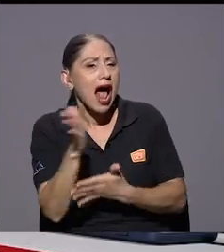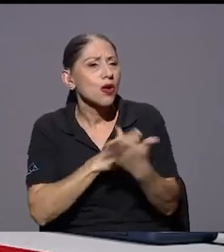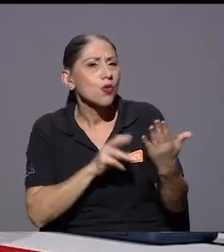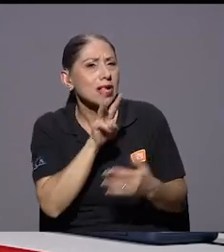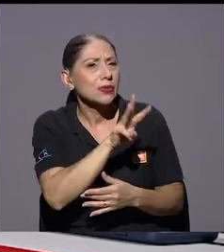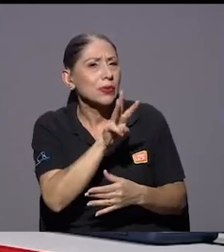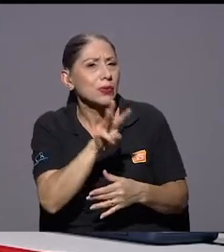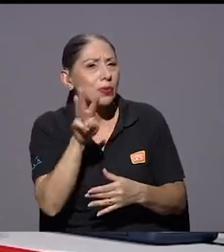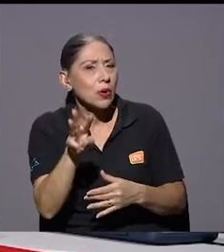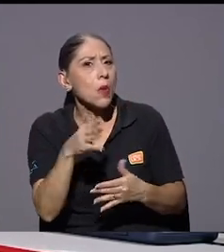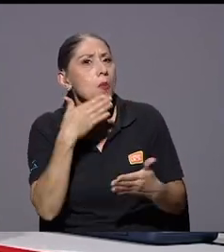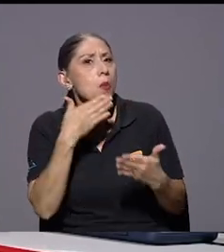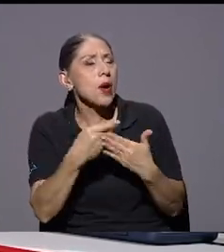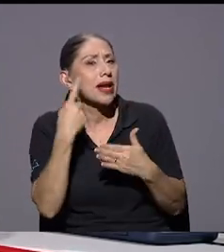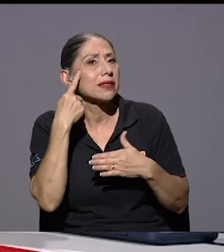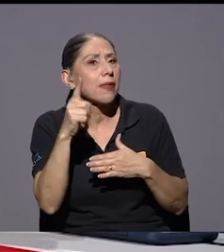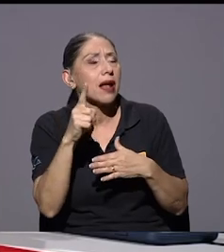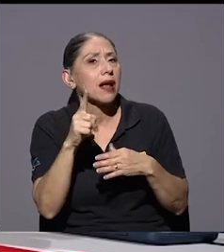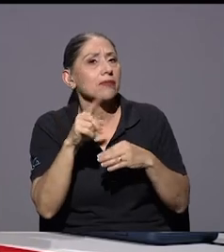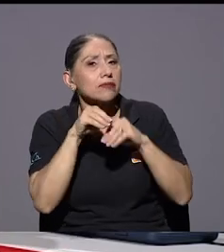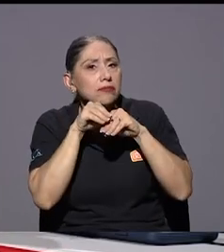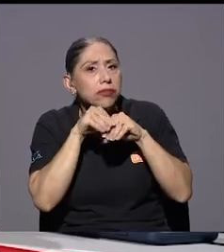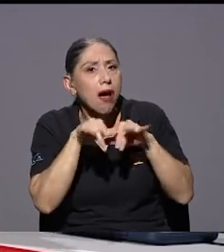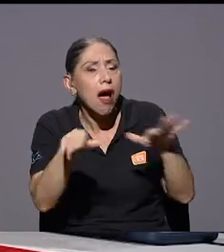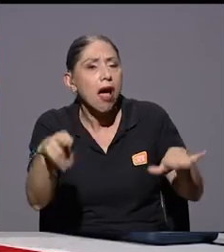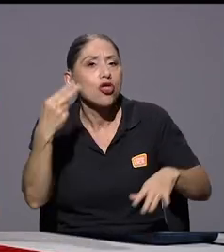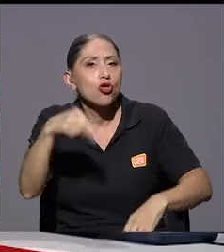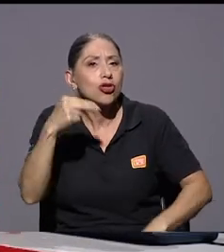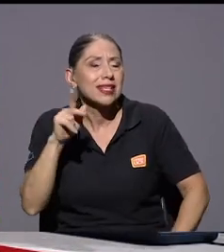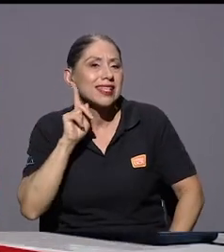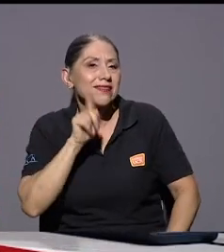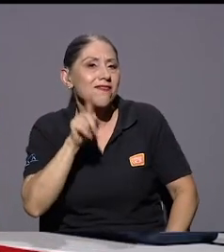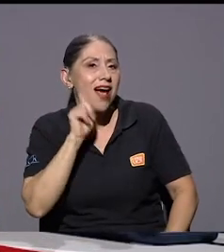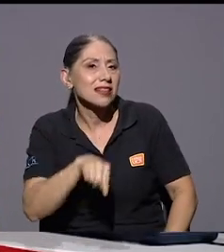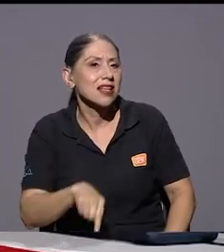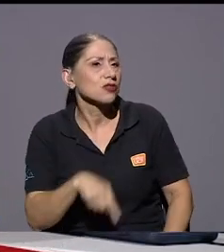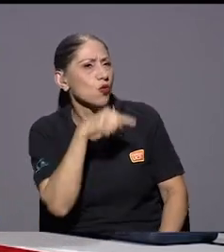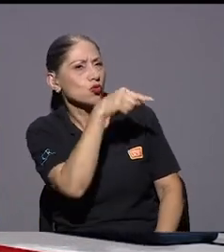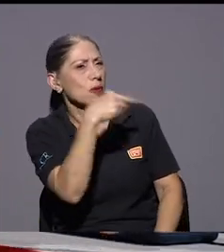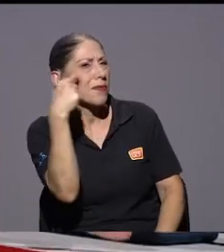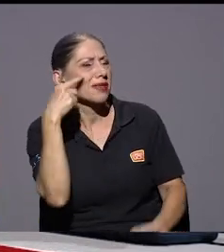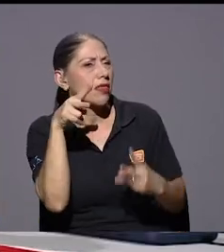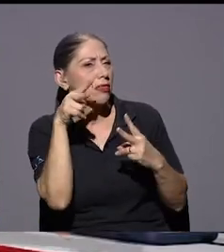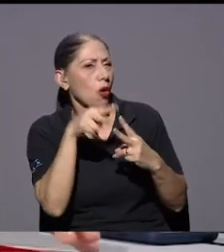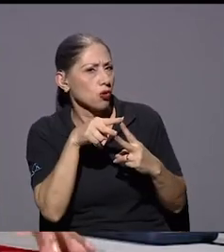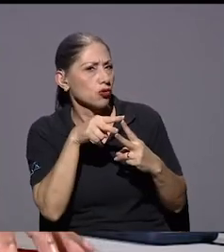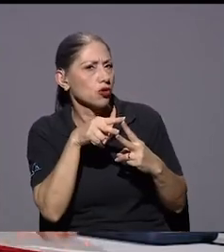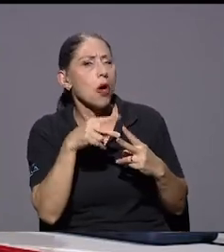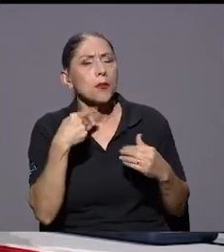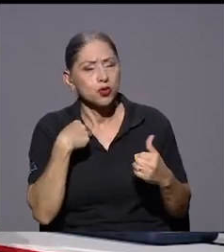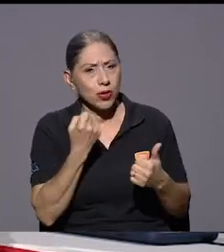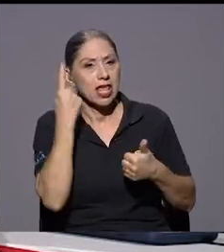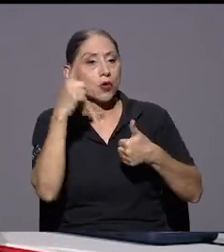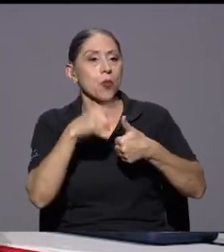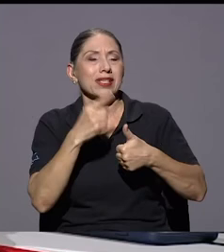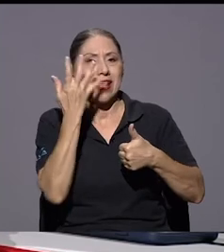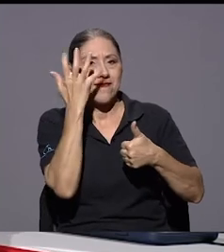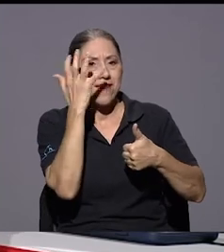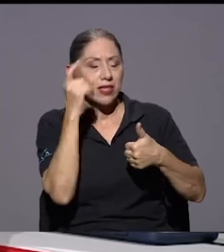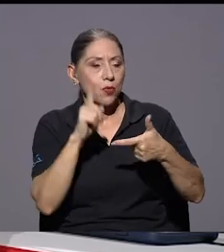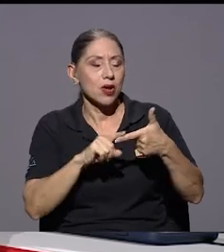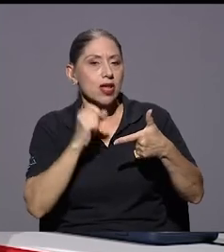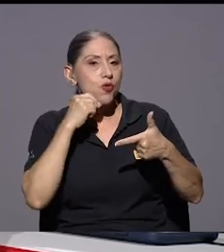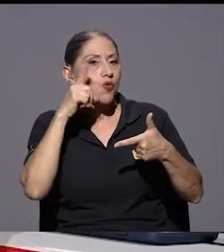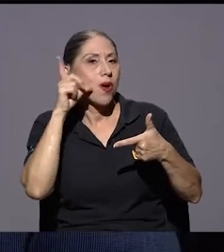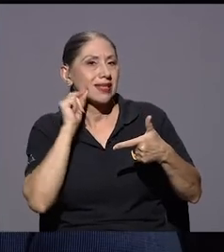para diseminar esas noticias falsas ¿cuáles son esas dos para usted? porque yo entiendo que podrían ser Facebook y Whatsapp y cuál podría ser la